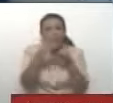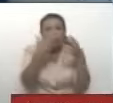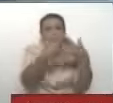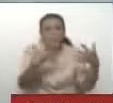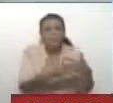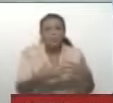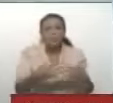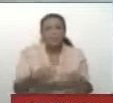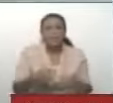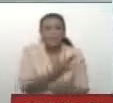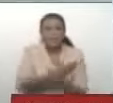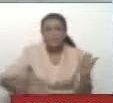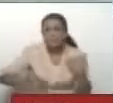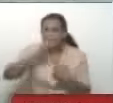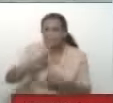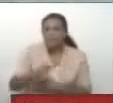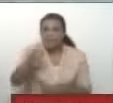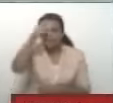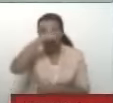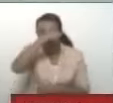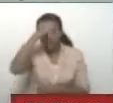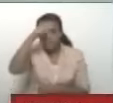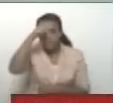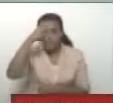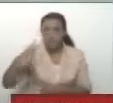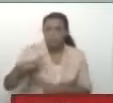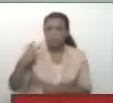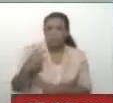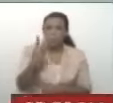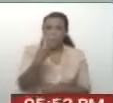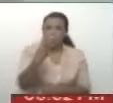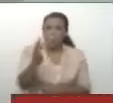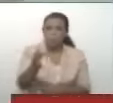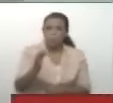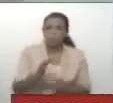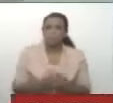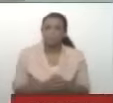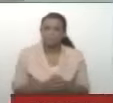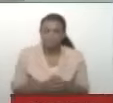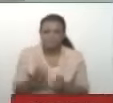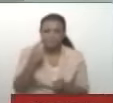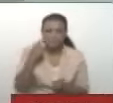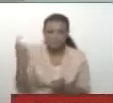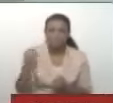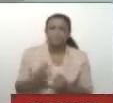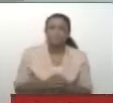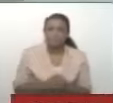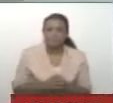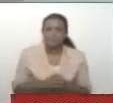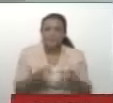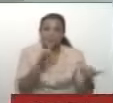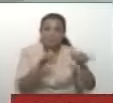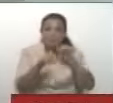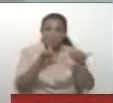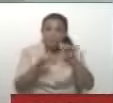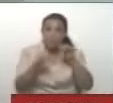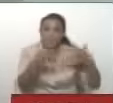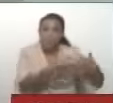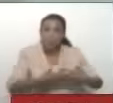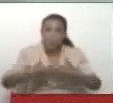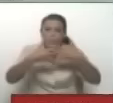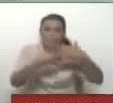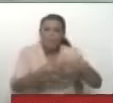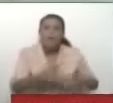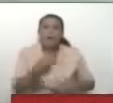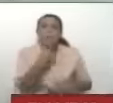Esto fue el domingo durante la conmemoración del 4 de febrero. Las agencias de noticias estadounidenses, la